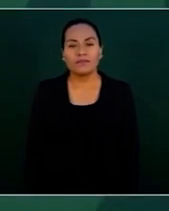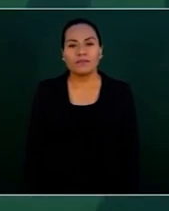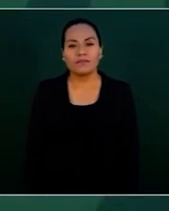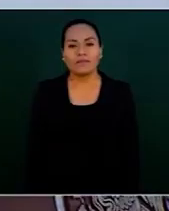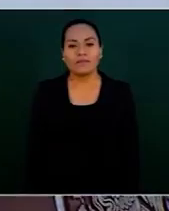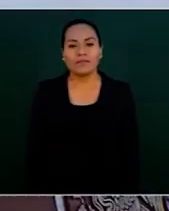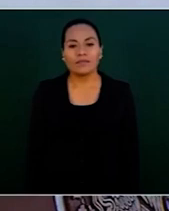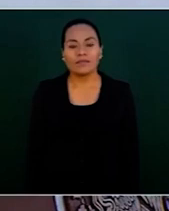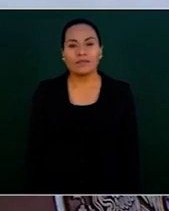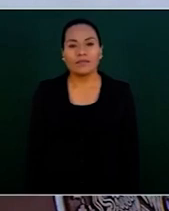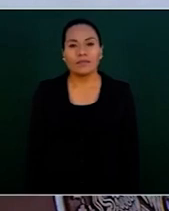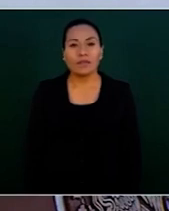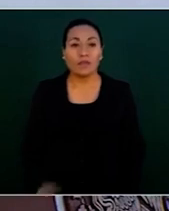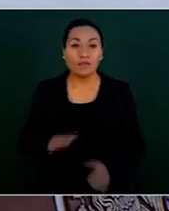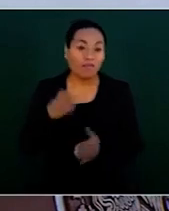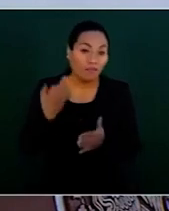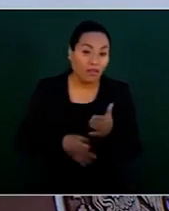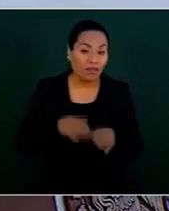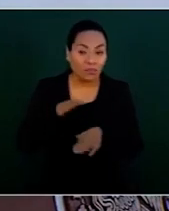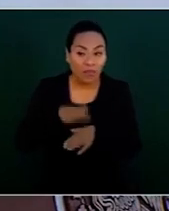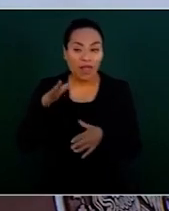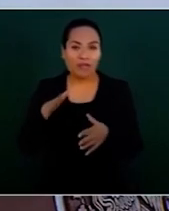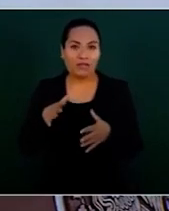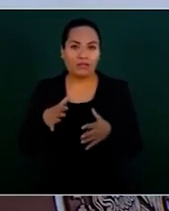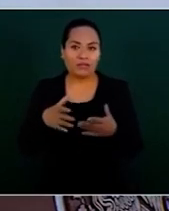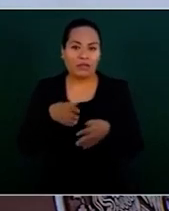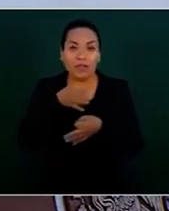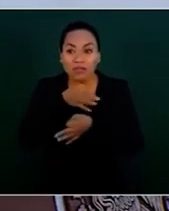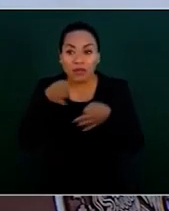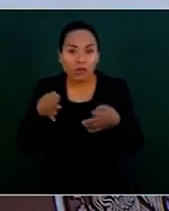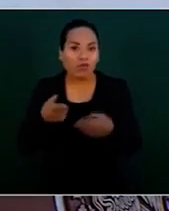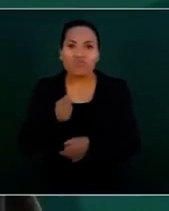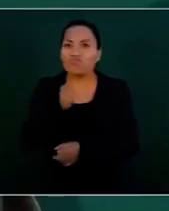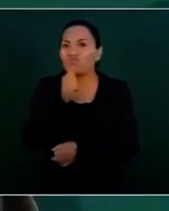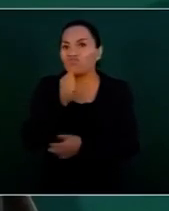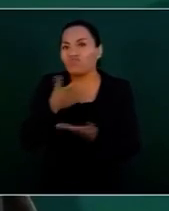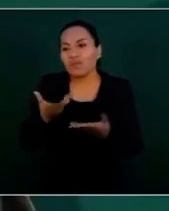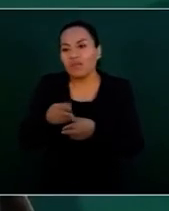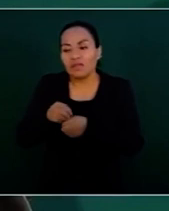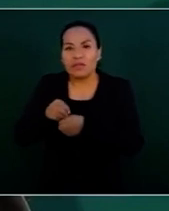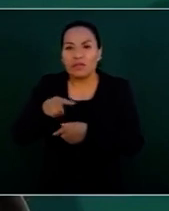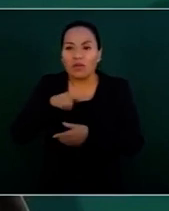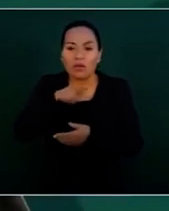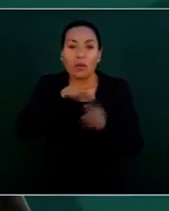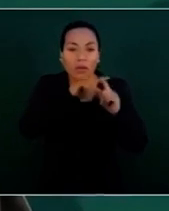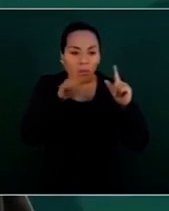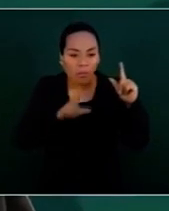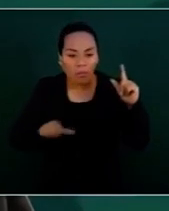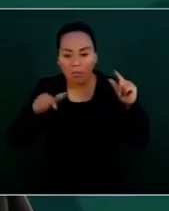si va a llegar a todos los países, pero sobre todo sobre